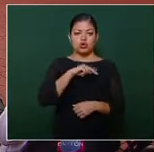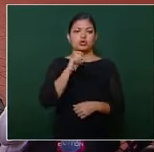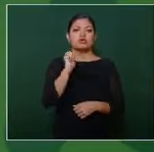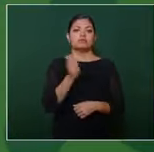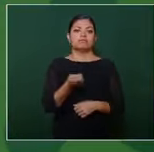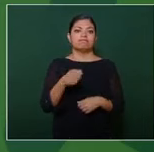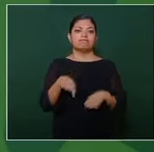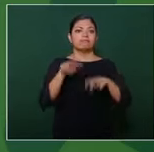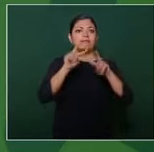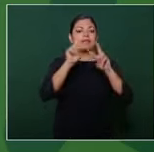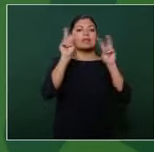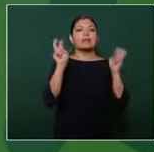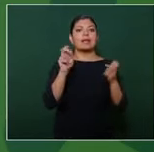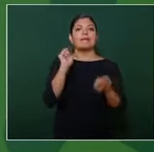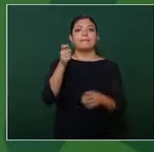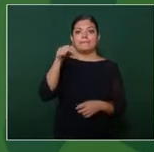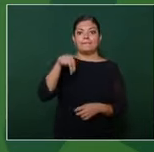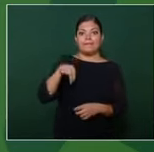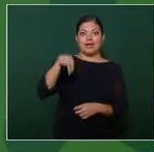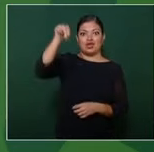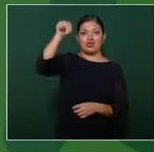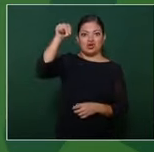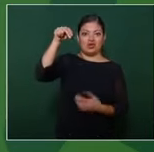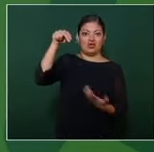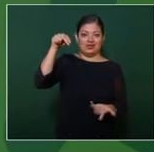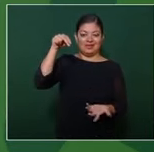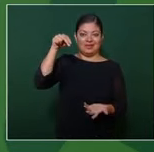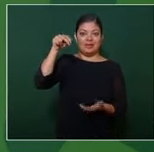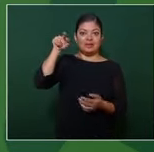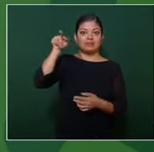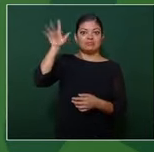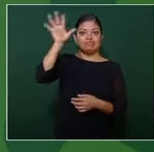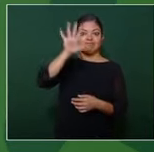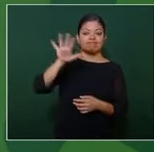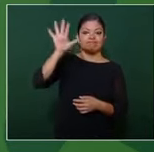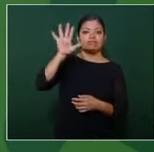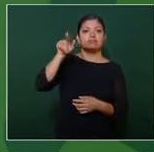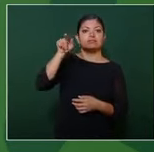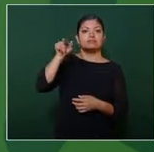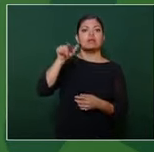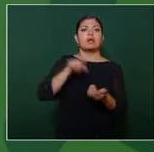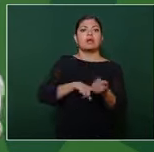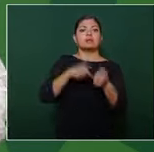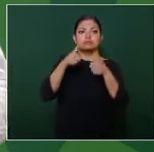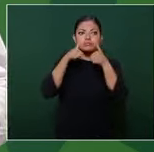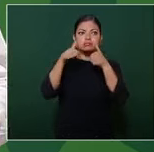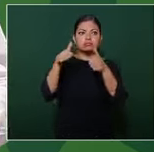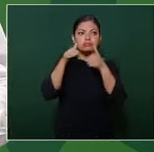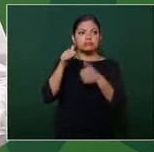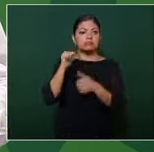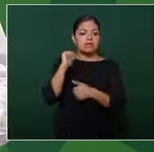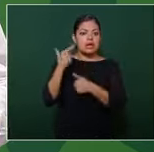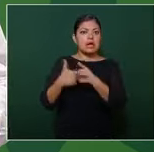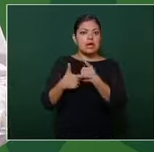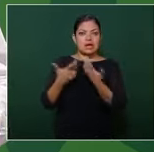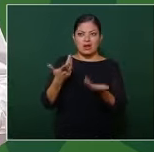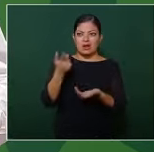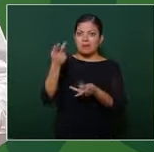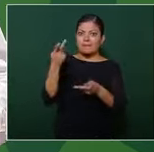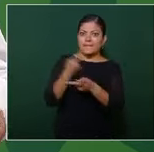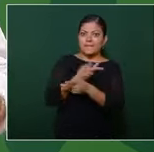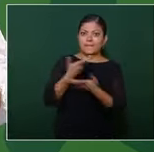de la zona norte de la manera como estamos atendiendo algunas cuestiones que se han suscitado ahí,